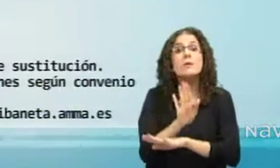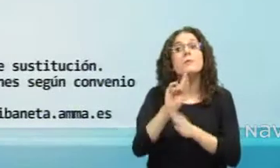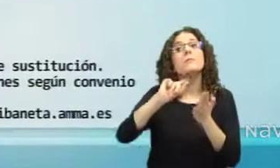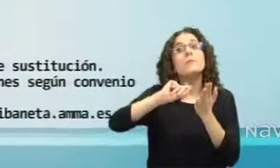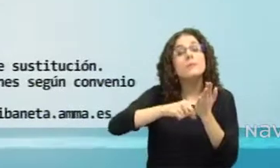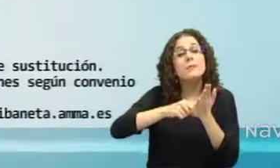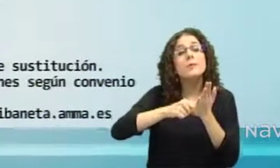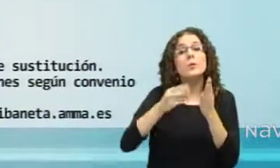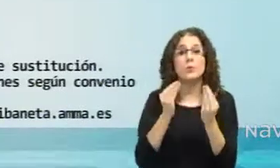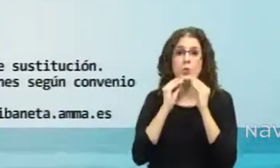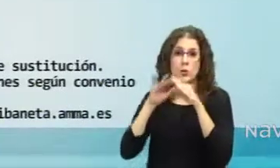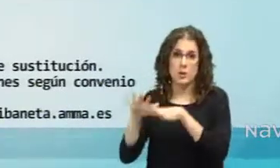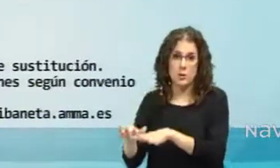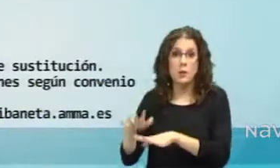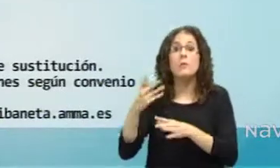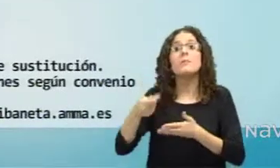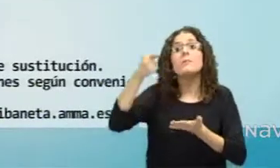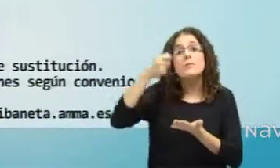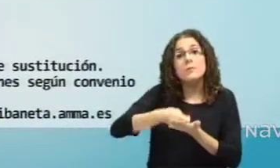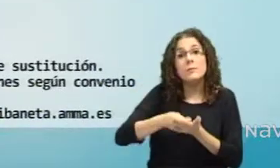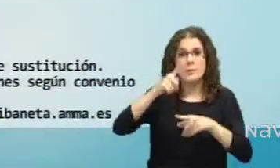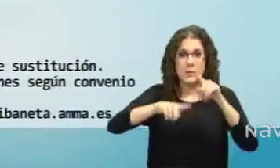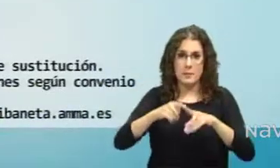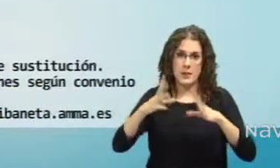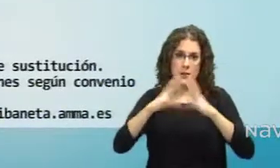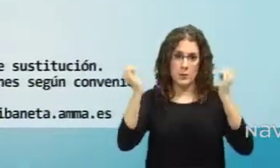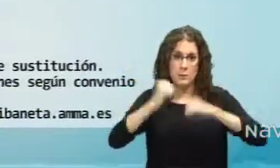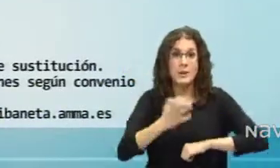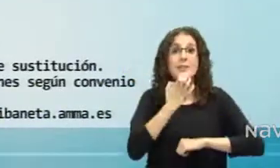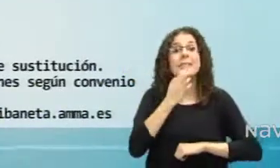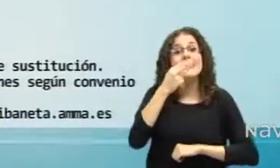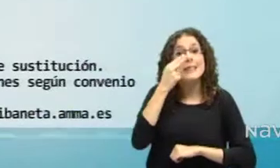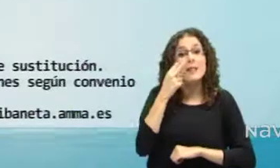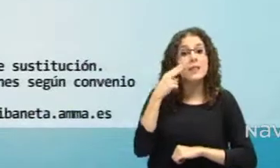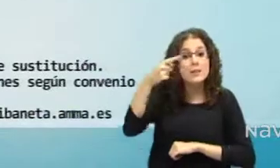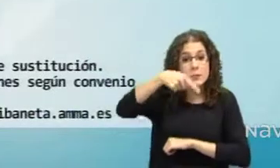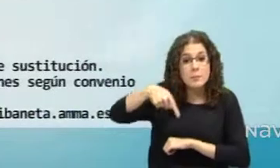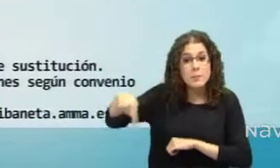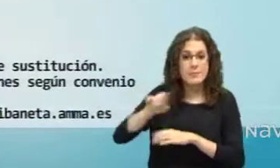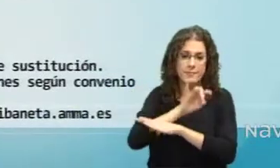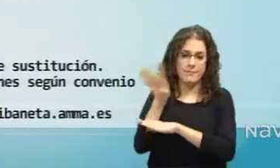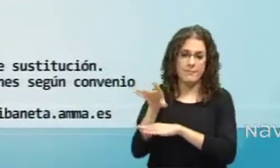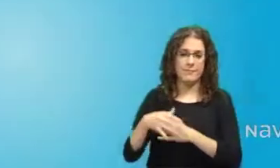según convenio. Si estás interesado, manda tu currículum a dirección arroba ibaneta.ama.es.